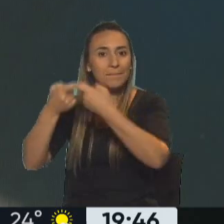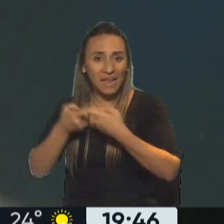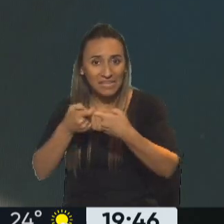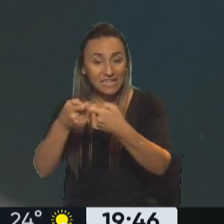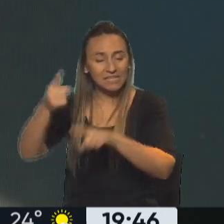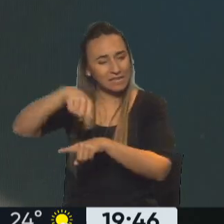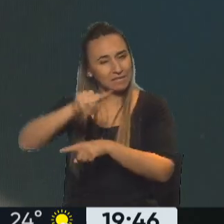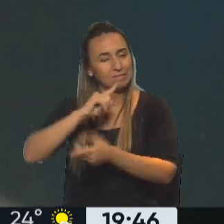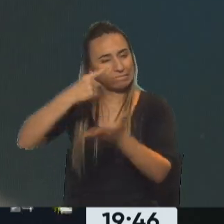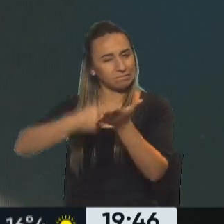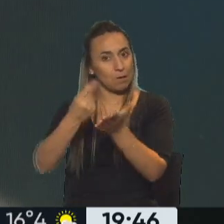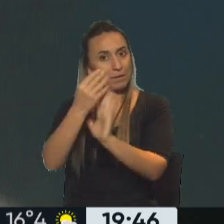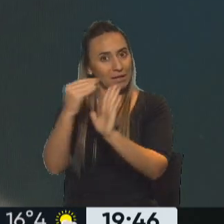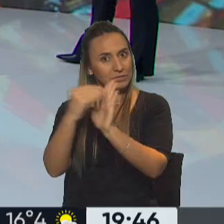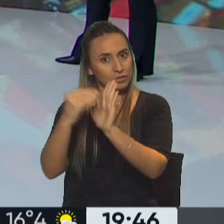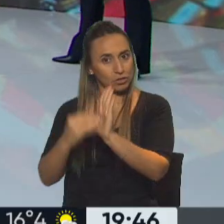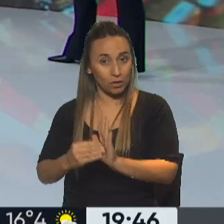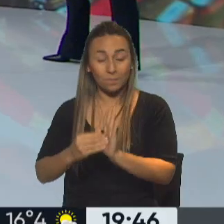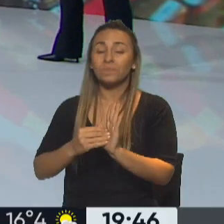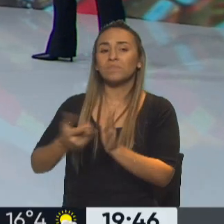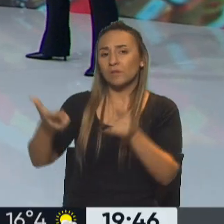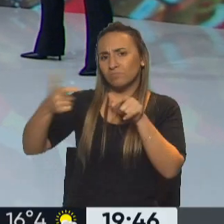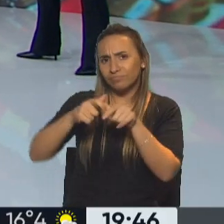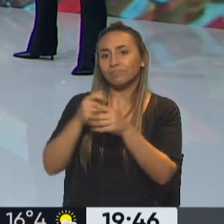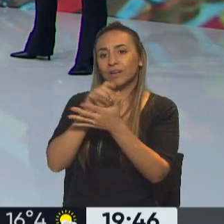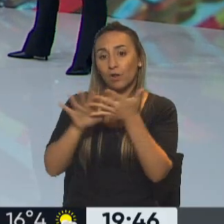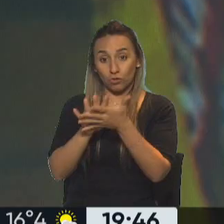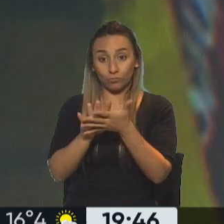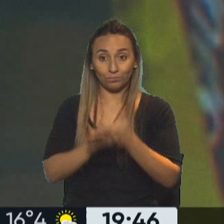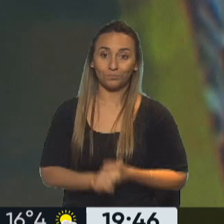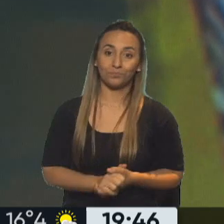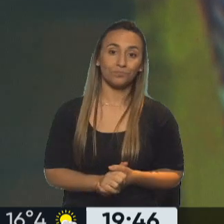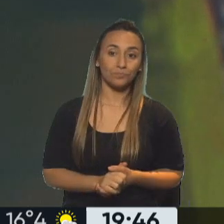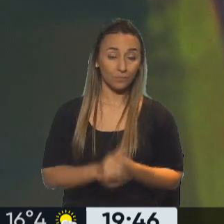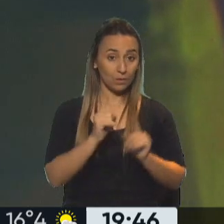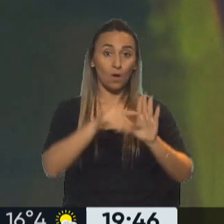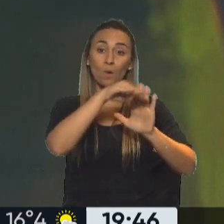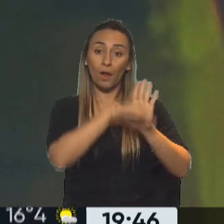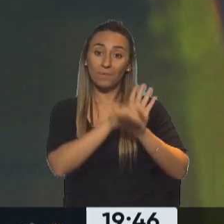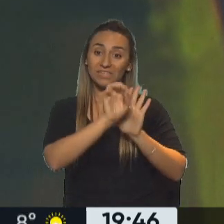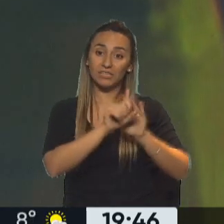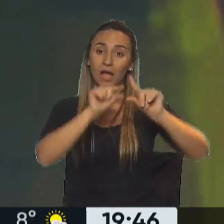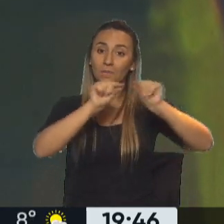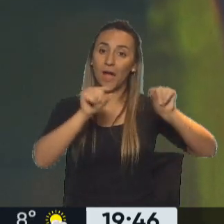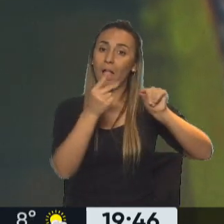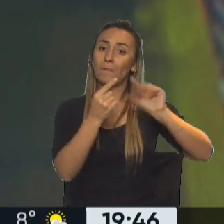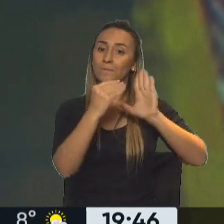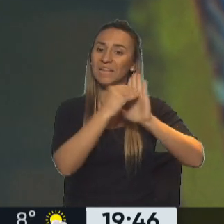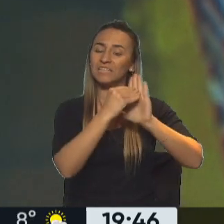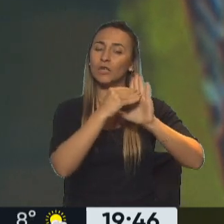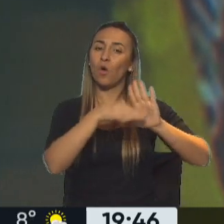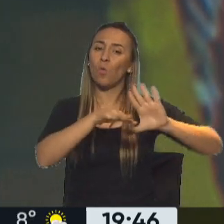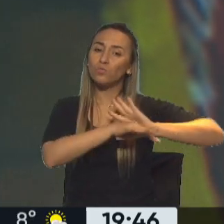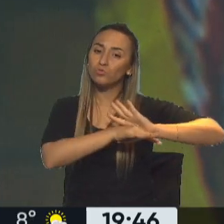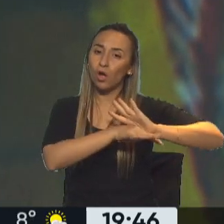justamente formadoras de precios, Nazarena Lomagno, ¿qué sabemos? Exactamente, bueno, este programa precios justos que se lanzará en los próximos